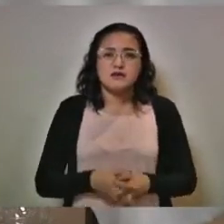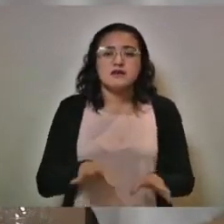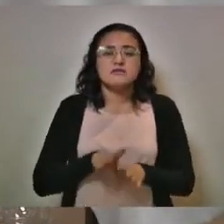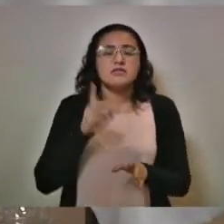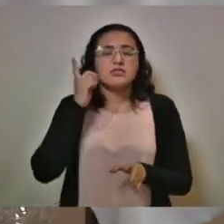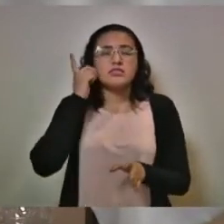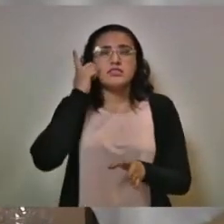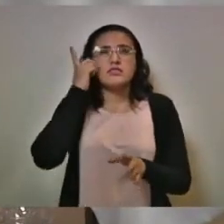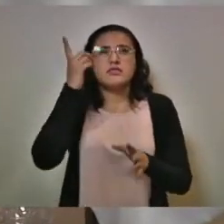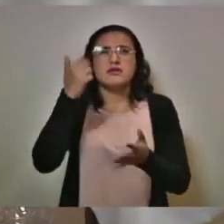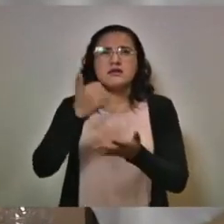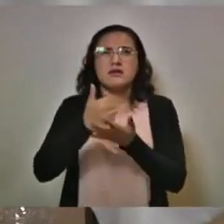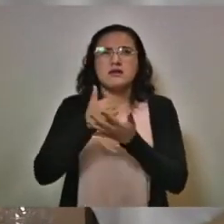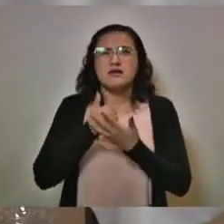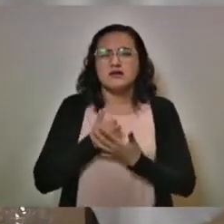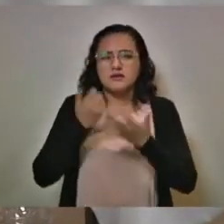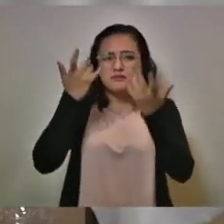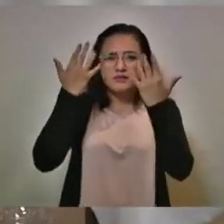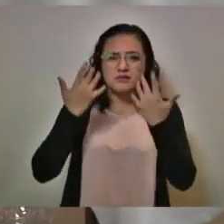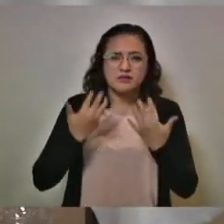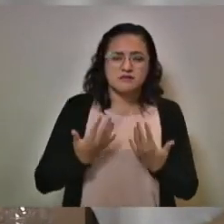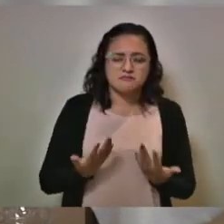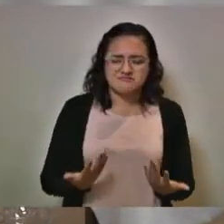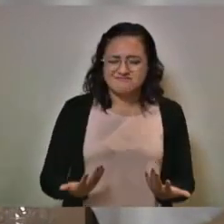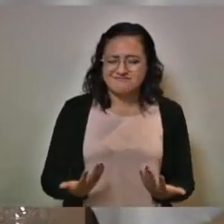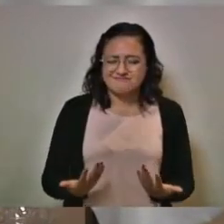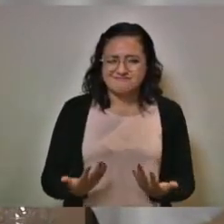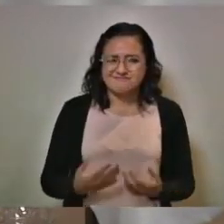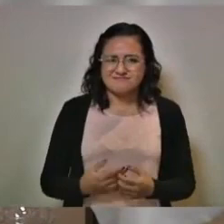Dios, ¿sí?